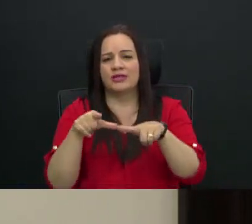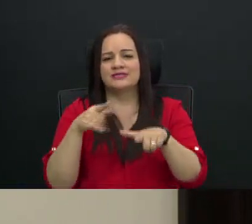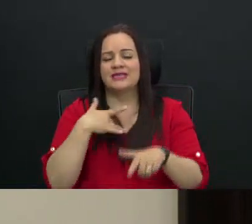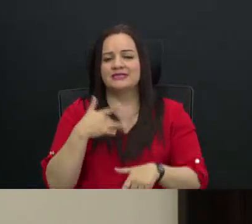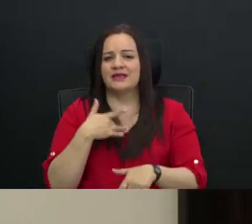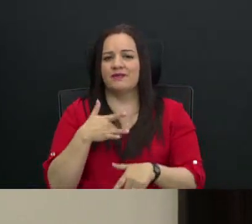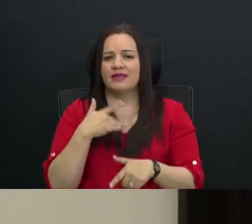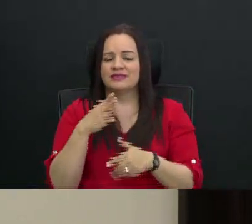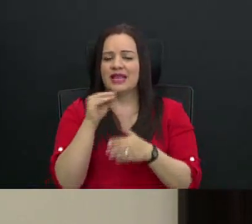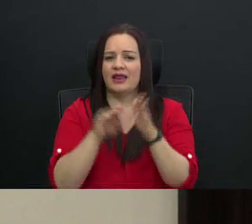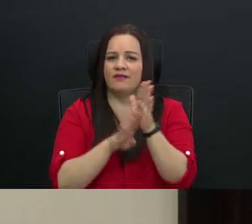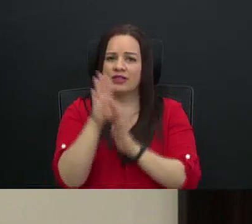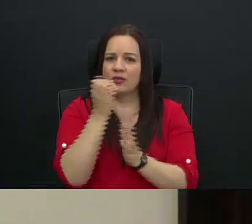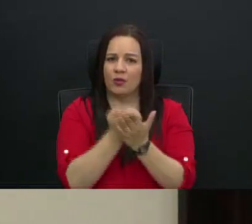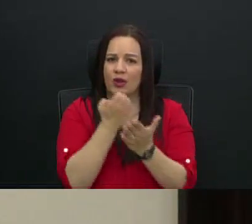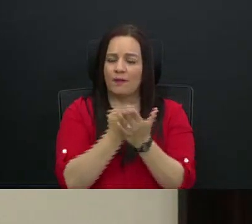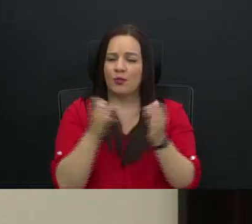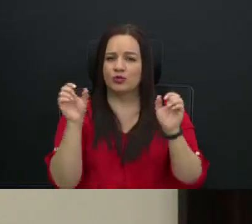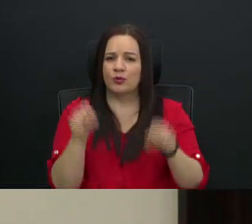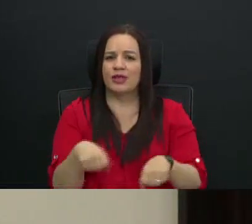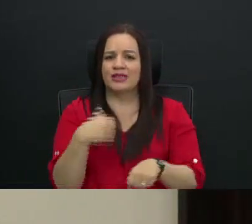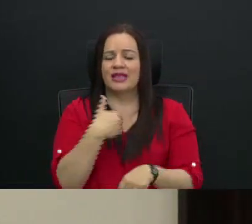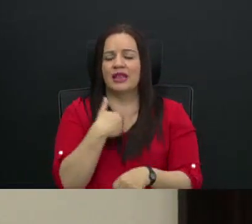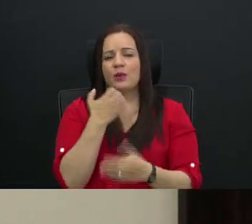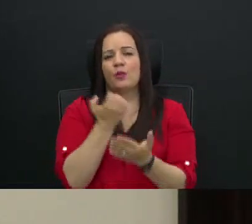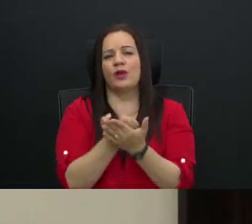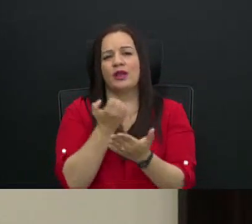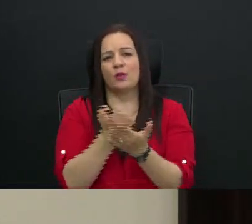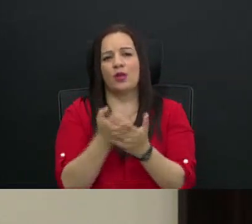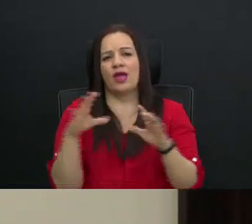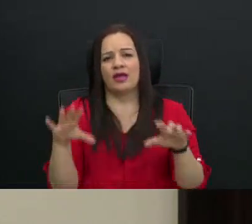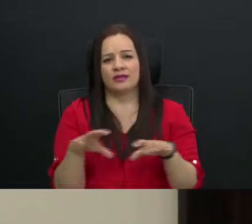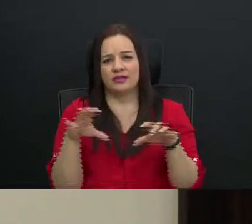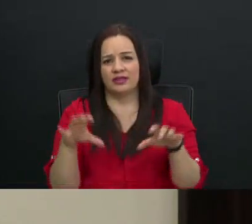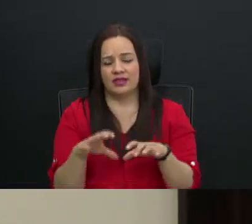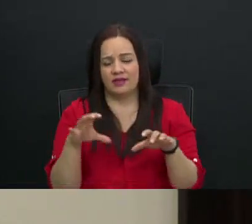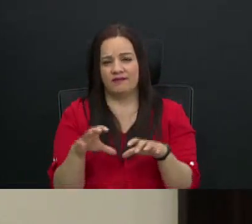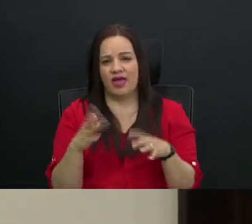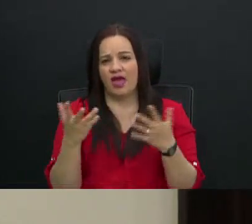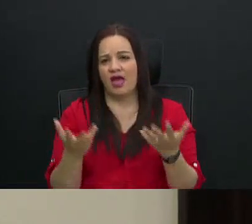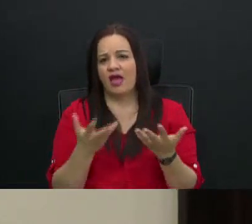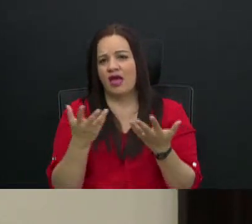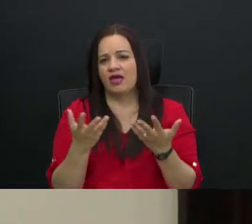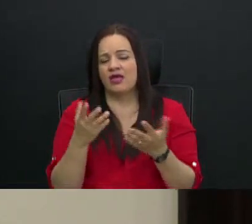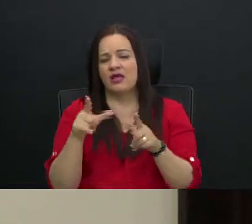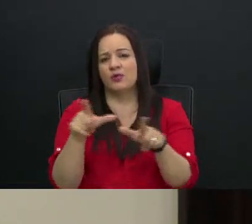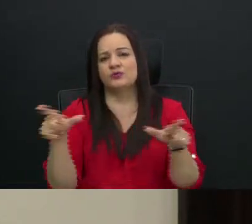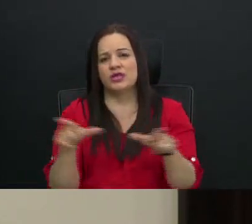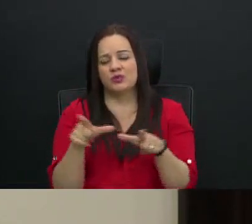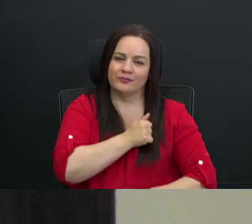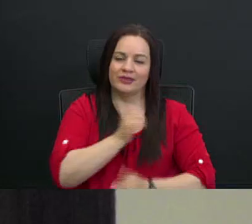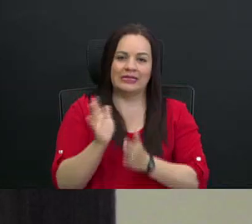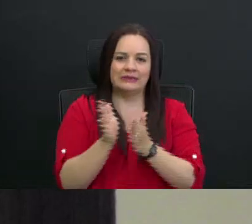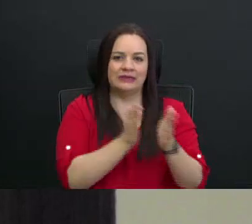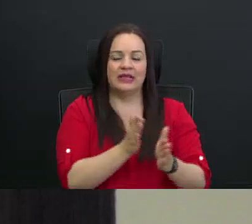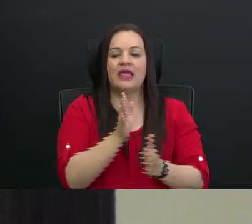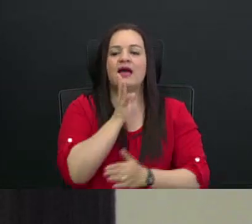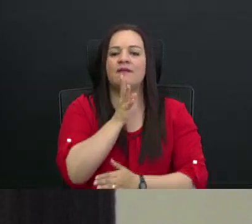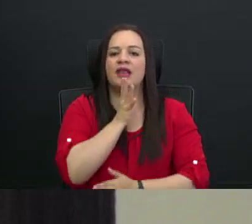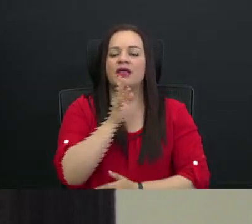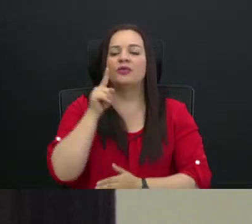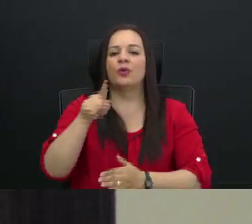económica y en la posibilidad de tener una economía activa en los sectores rurales del país. La